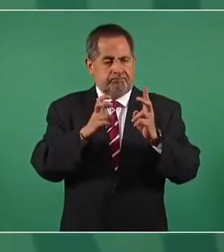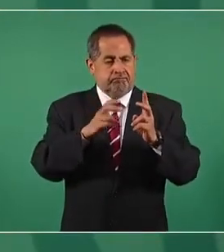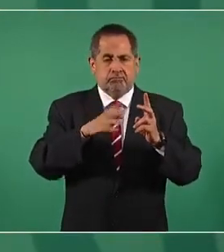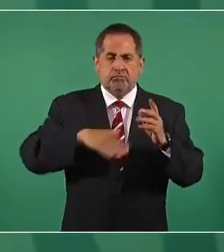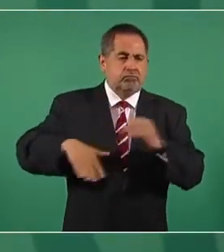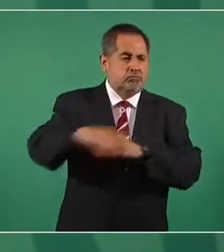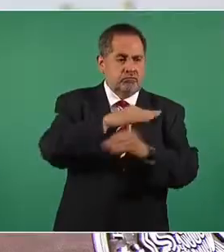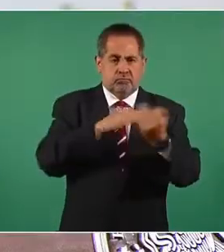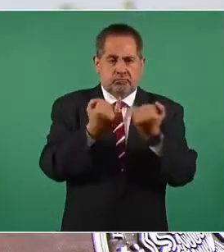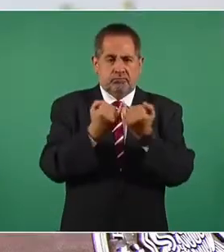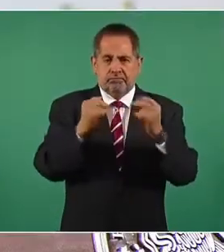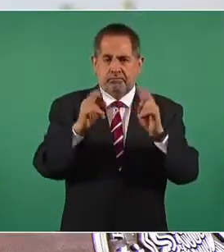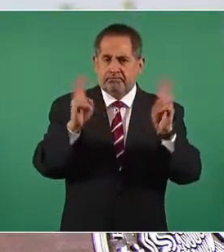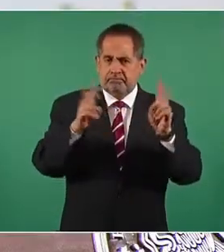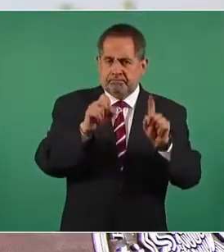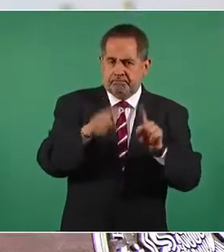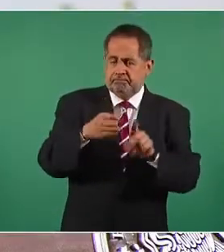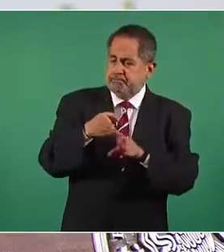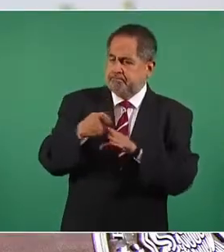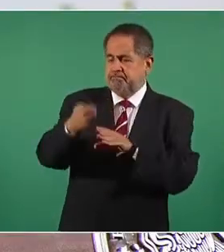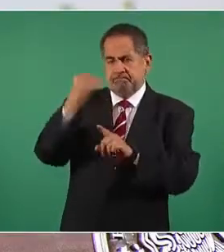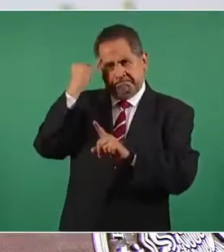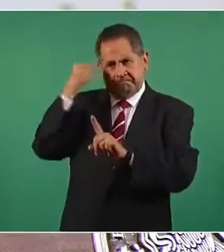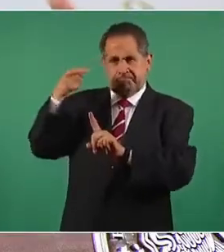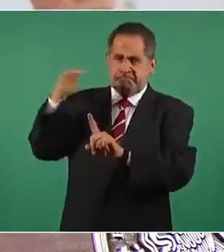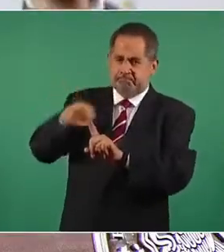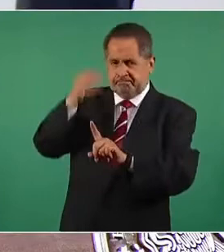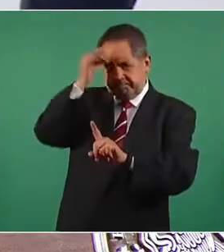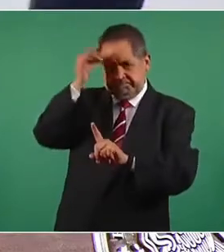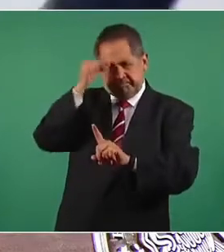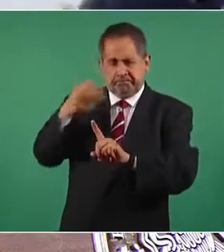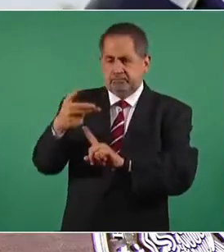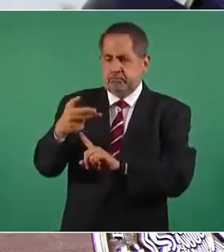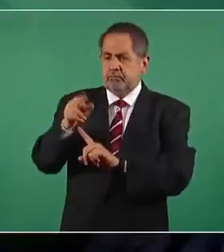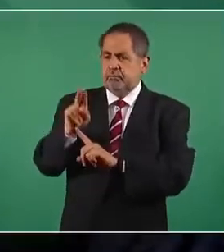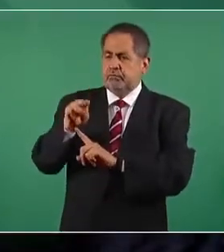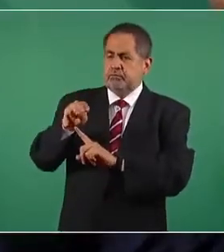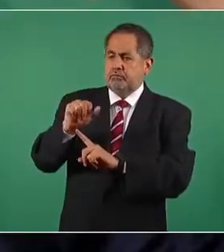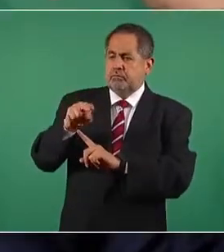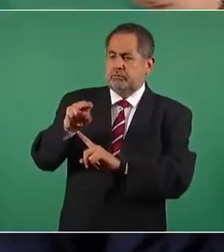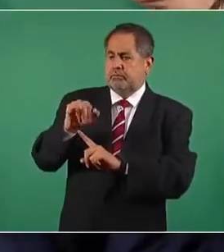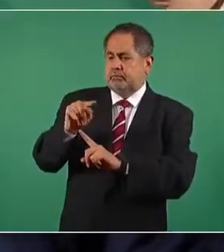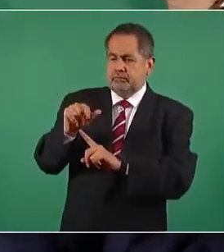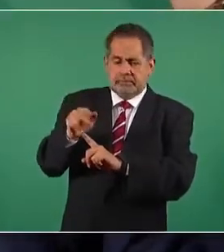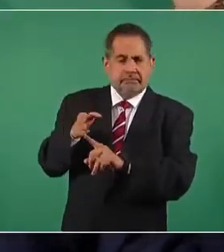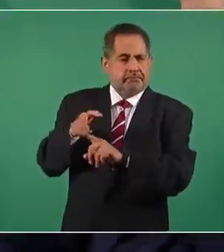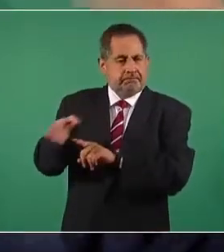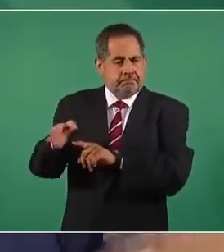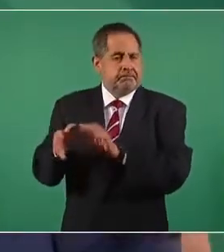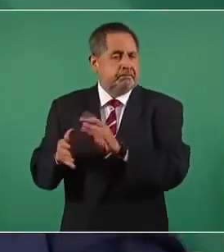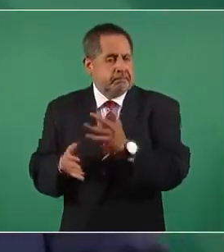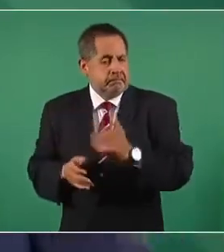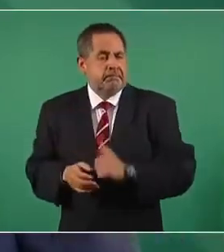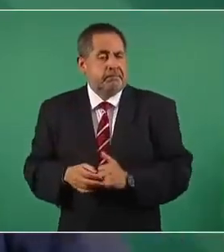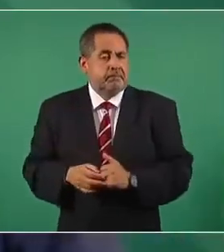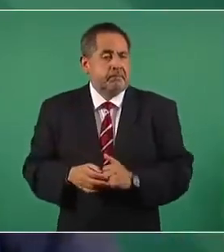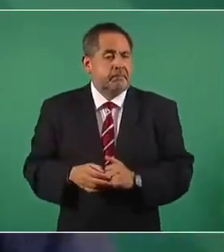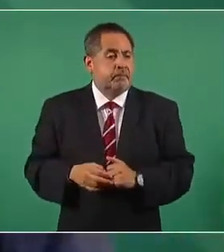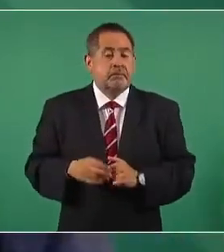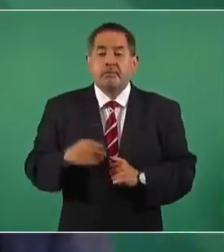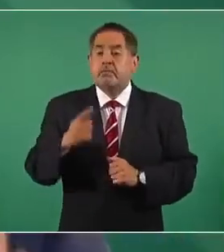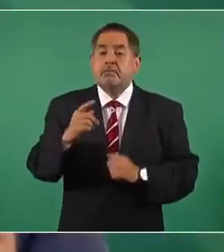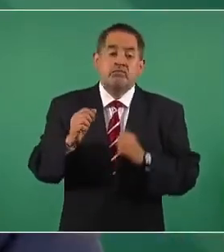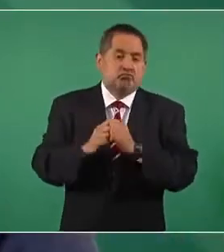y luego mucha calidad en la